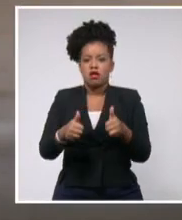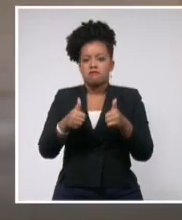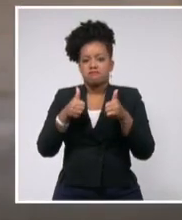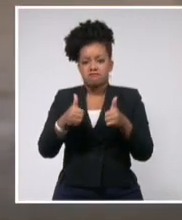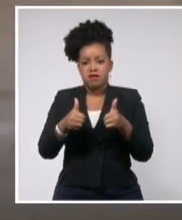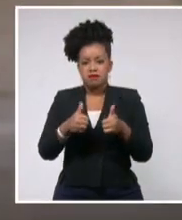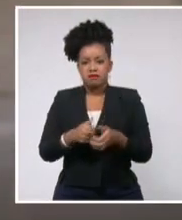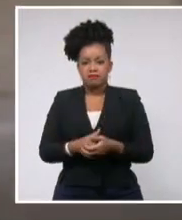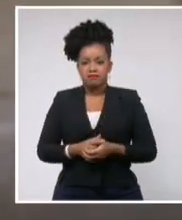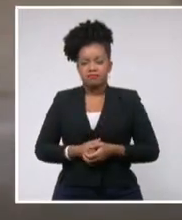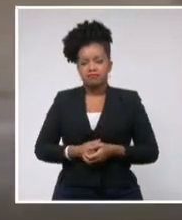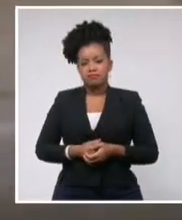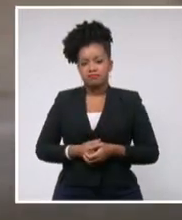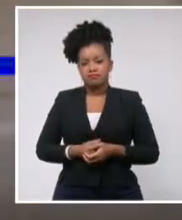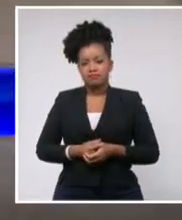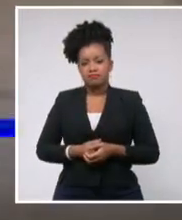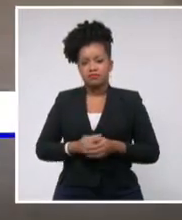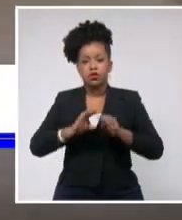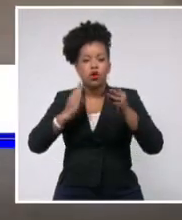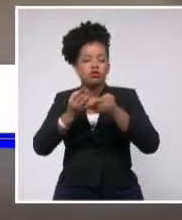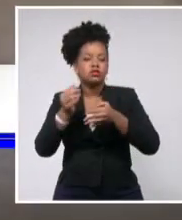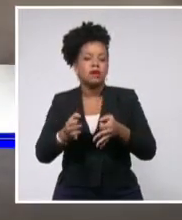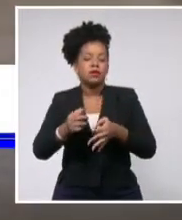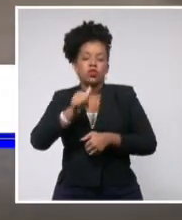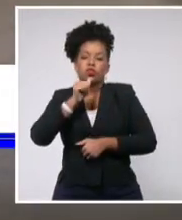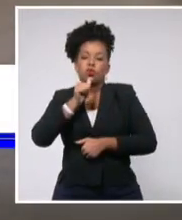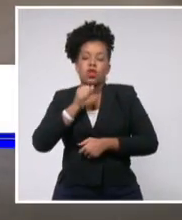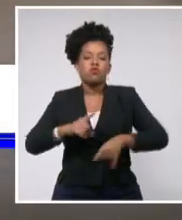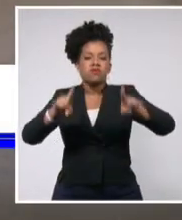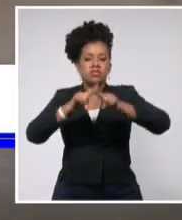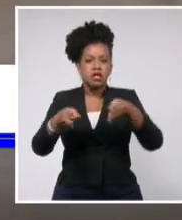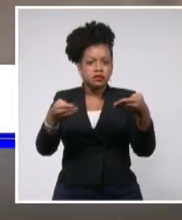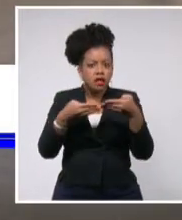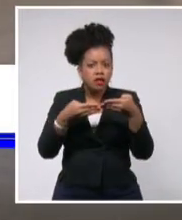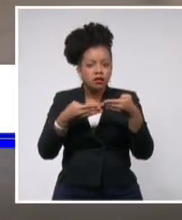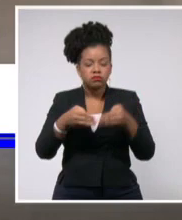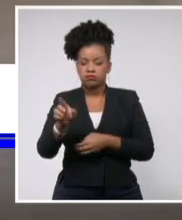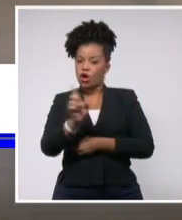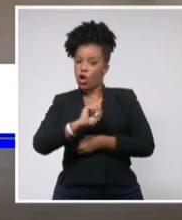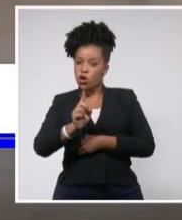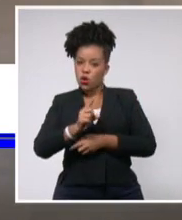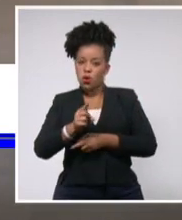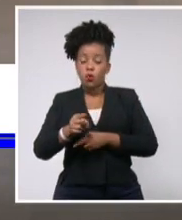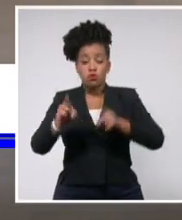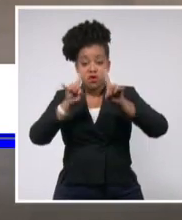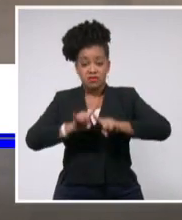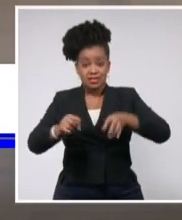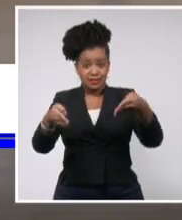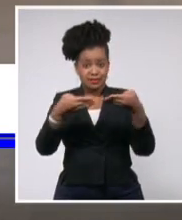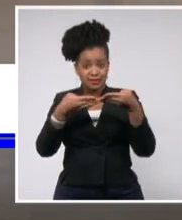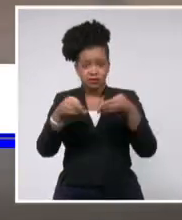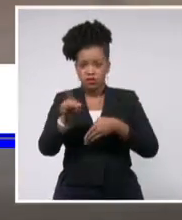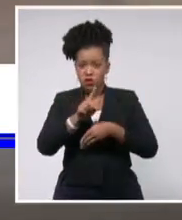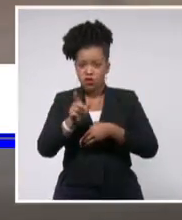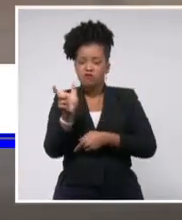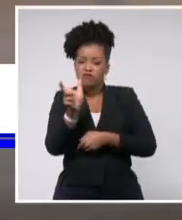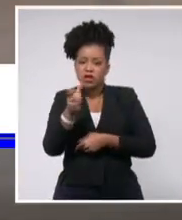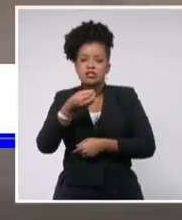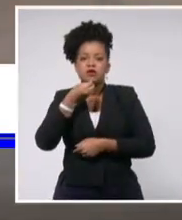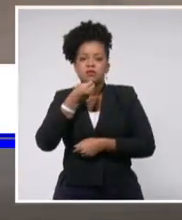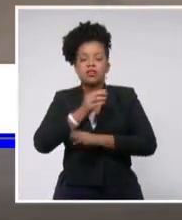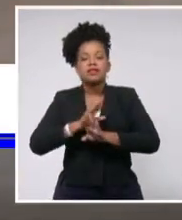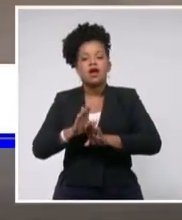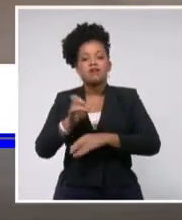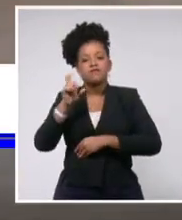Los muchachos siempre preguntan que si la universidad va a cerrar. No, la universidad no va a cerrar. Hay una fecha pronóstico para que concluya el